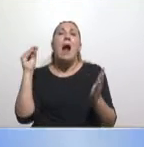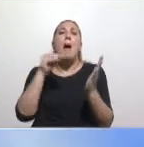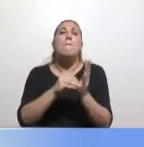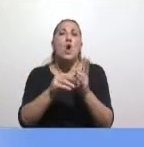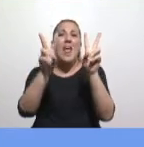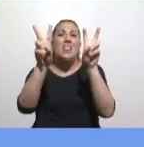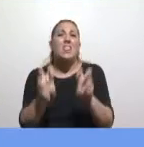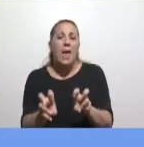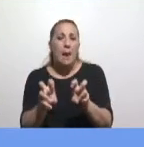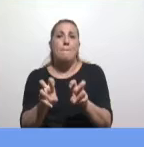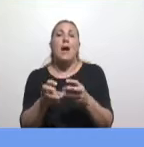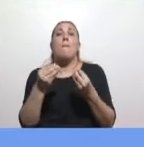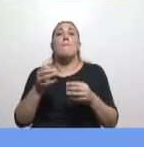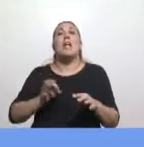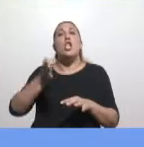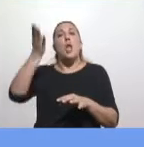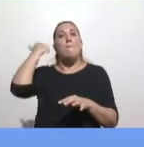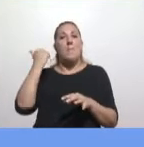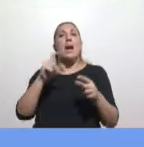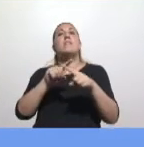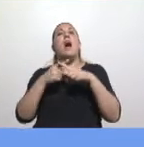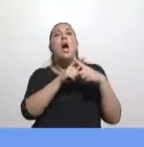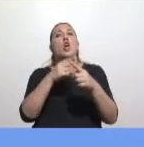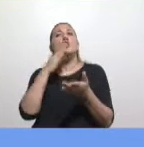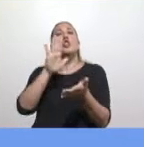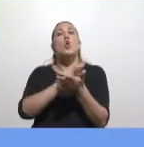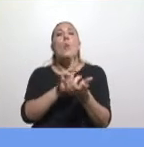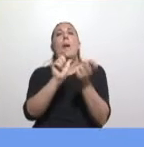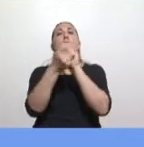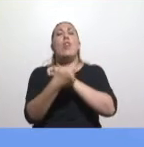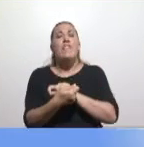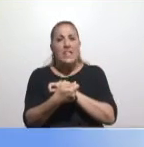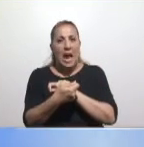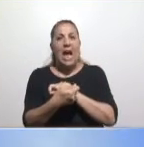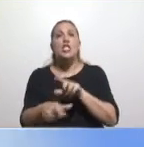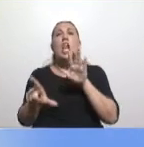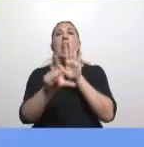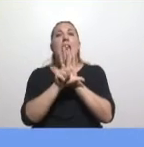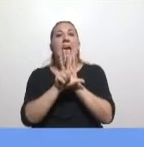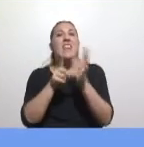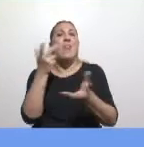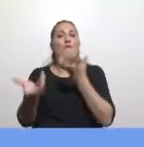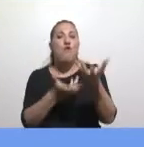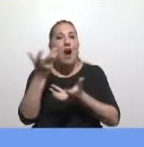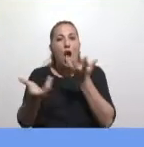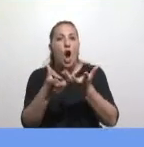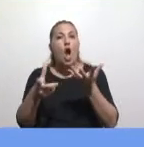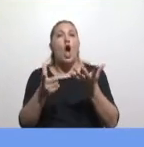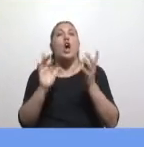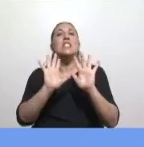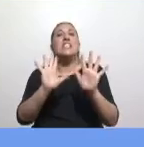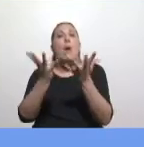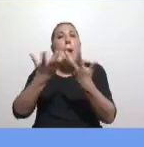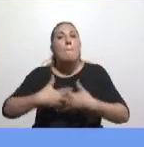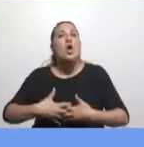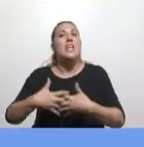en la oportunidad que el año pasado discutíamos la modificación a la ley de fuego, que era un proyecto que